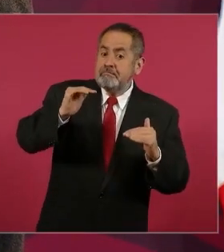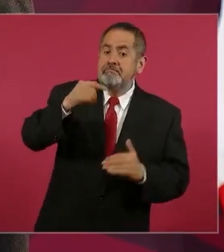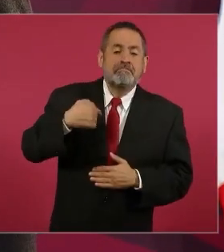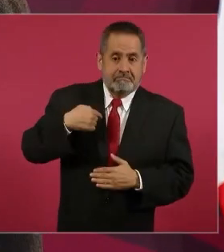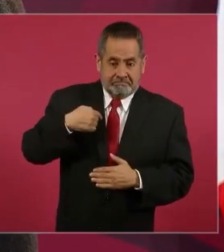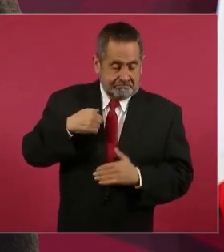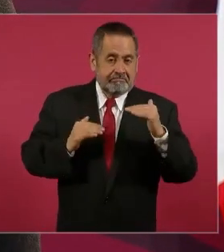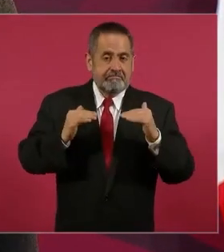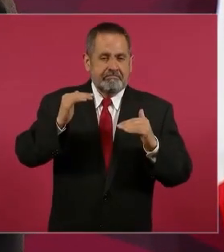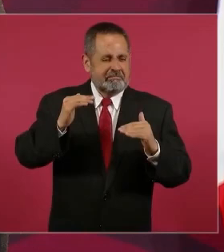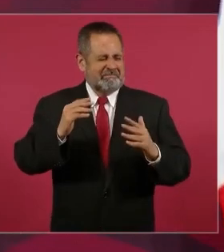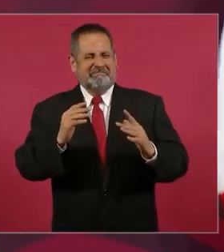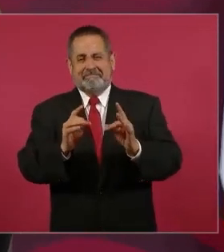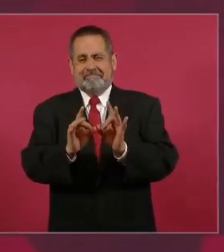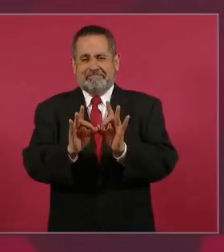extrañamente